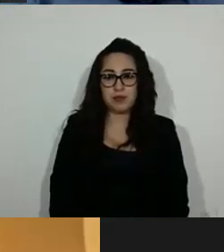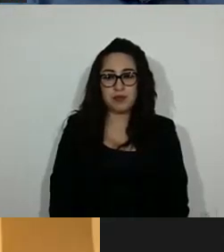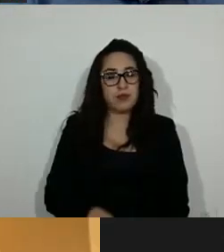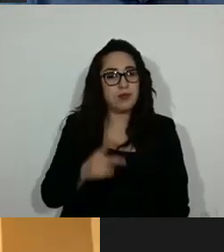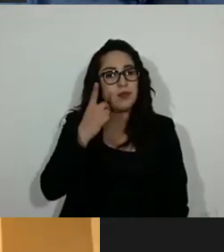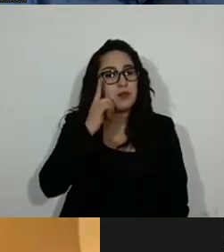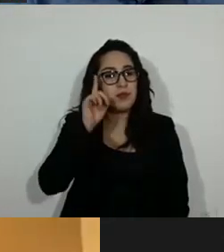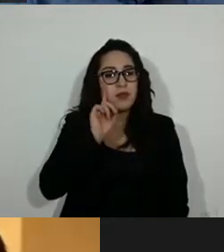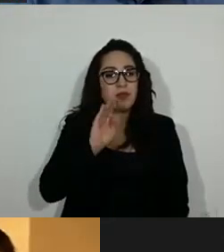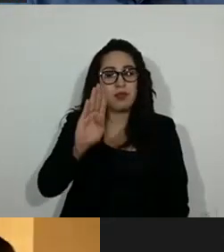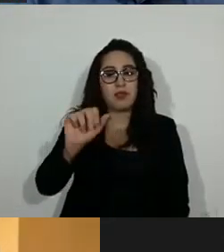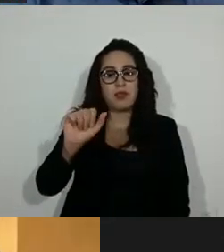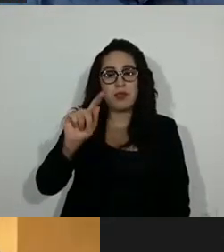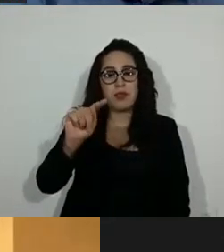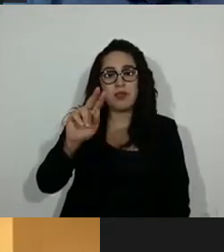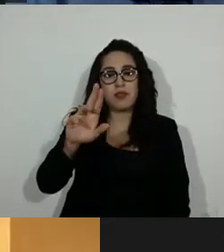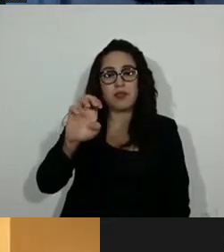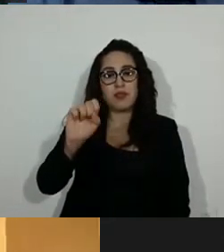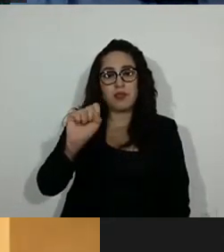Valentina Batres.